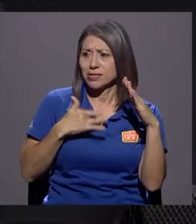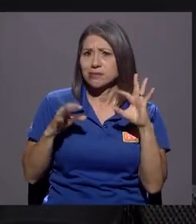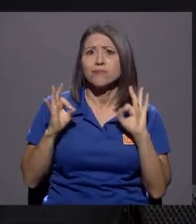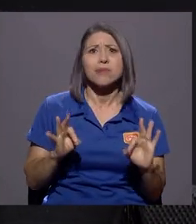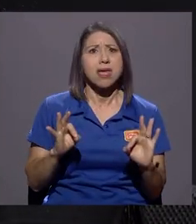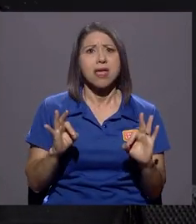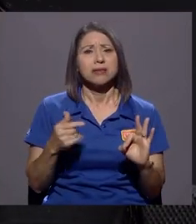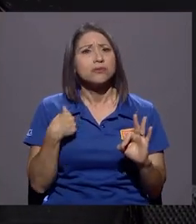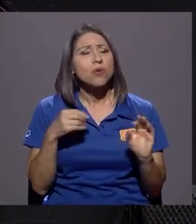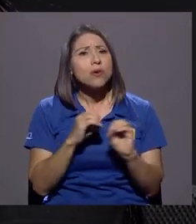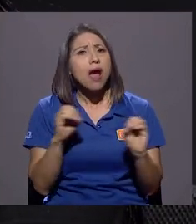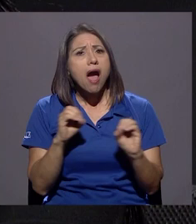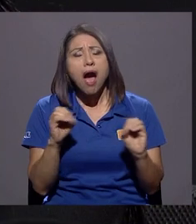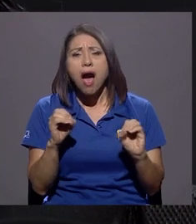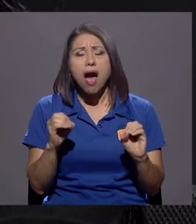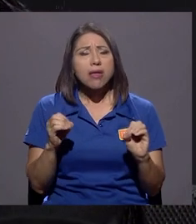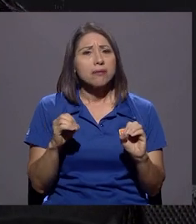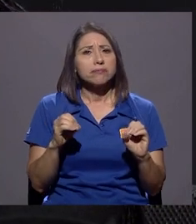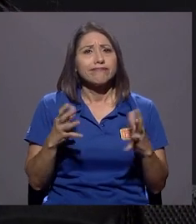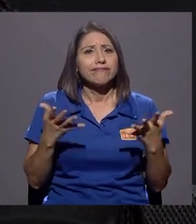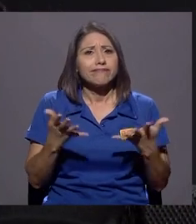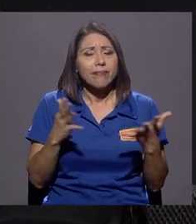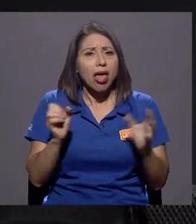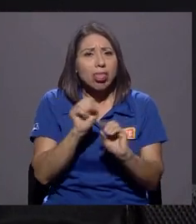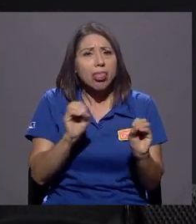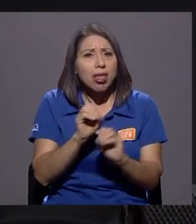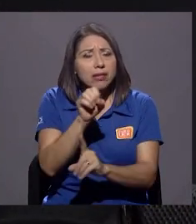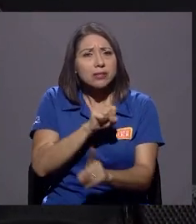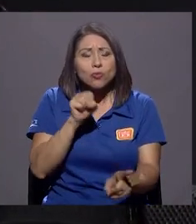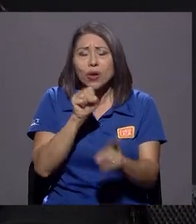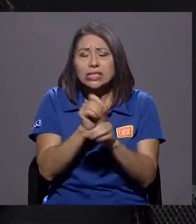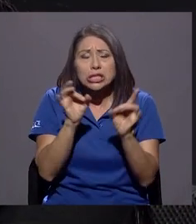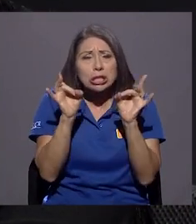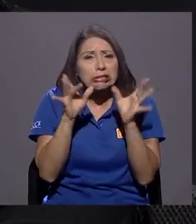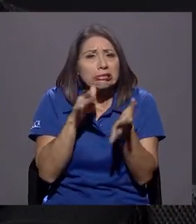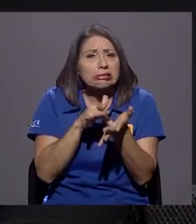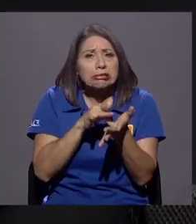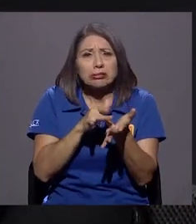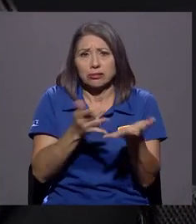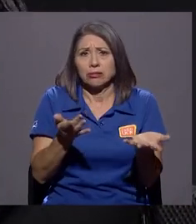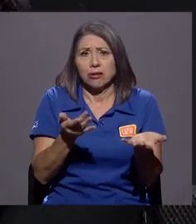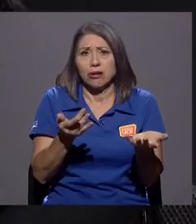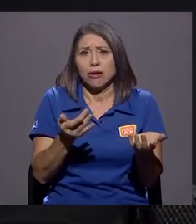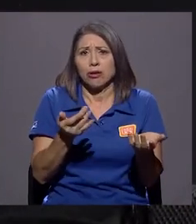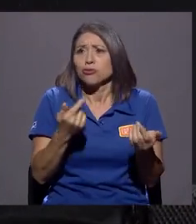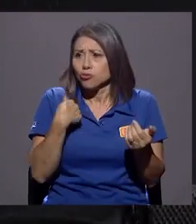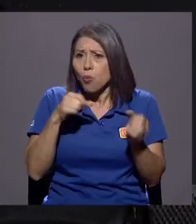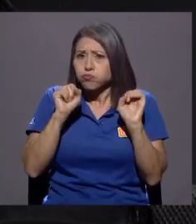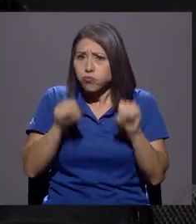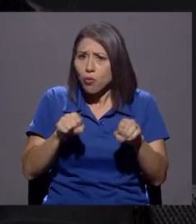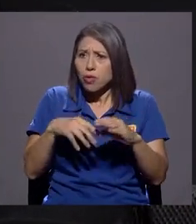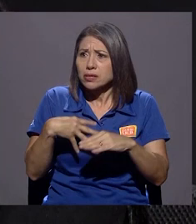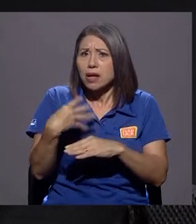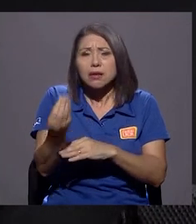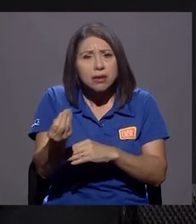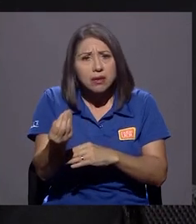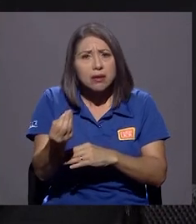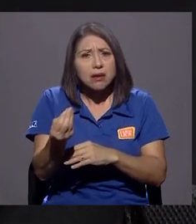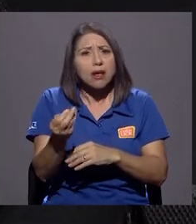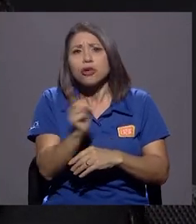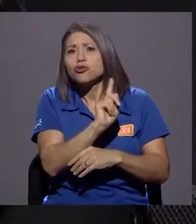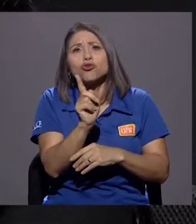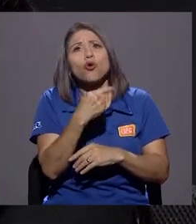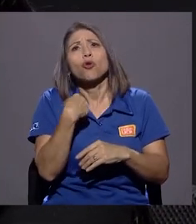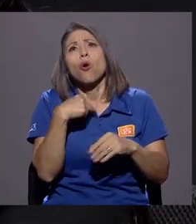O sea, sin tener ningún tipo de, digamos, de situación que amerite el no salir, el estar convalesciente, que eso es lo que